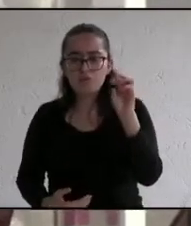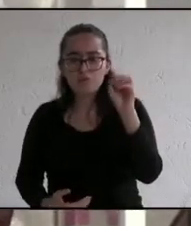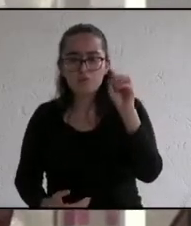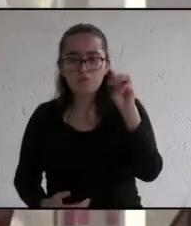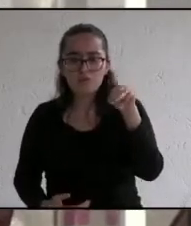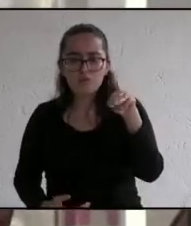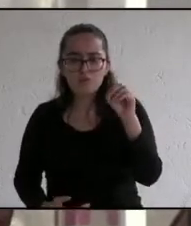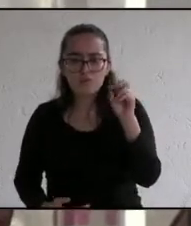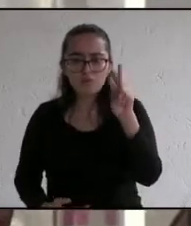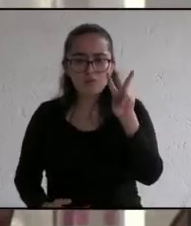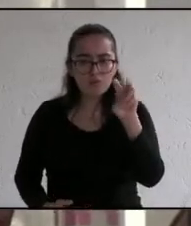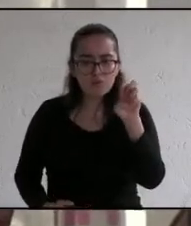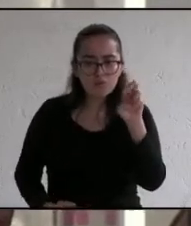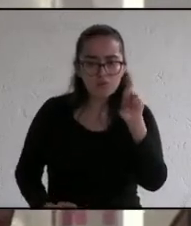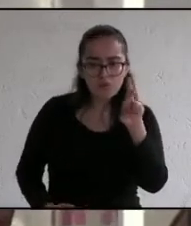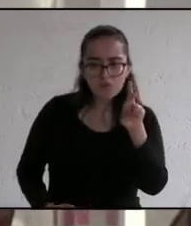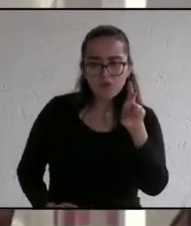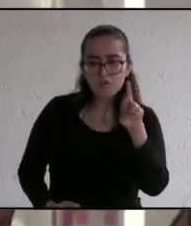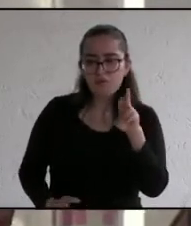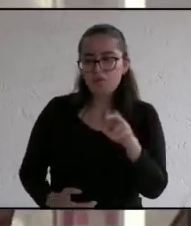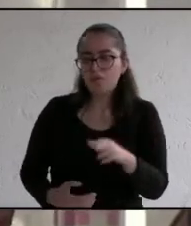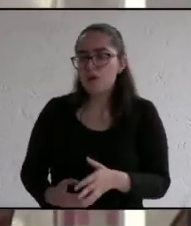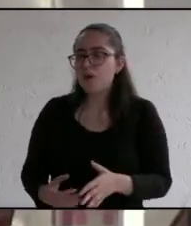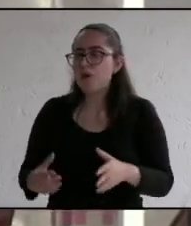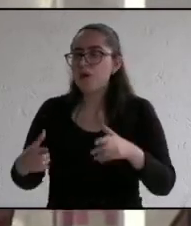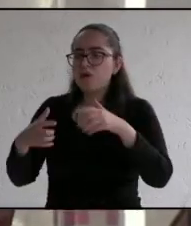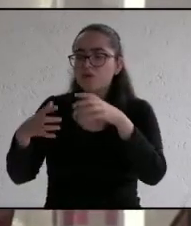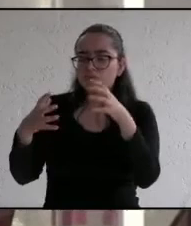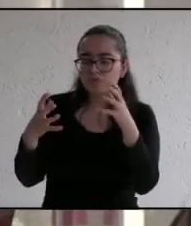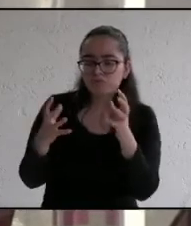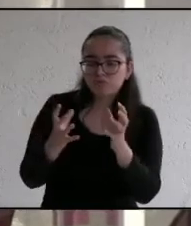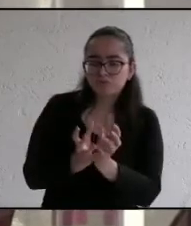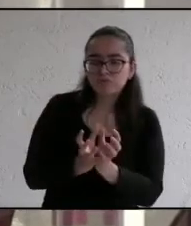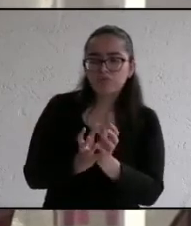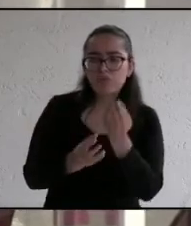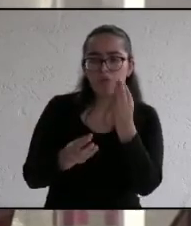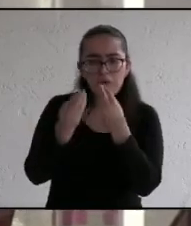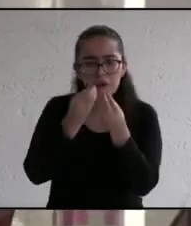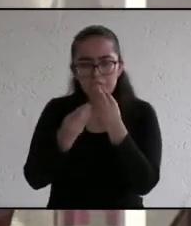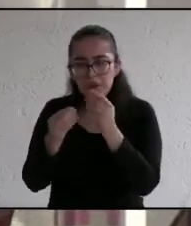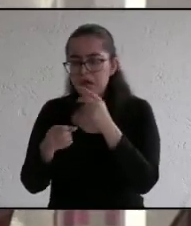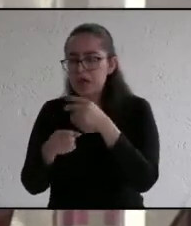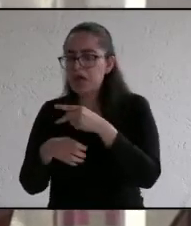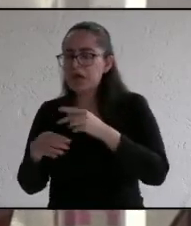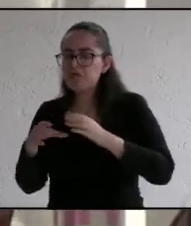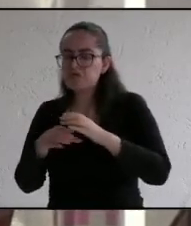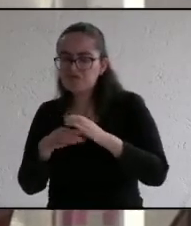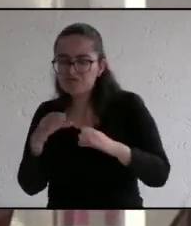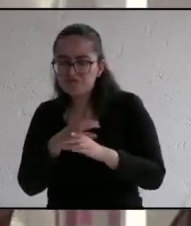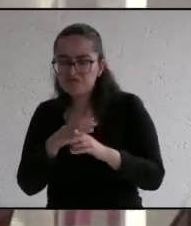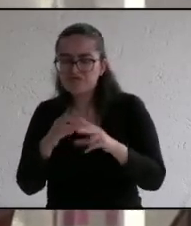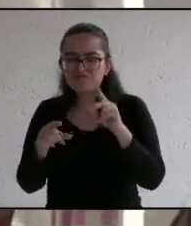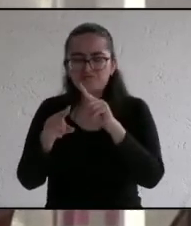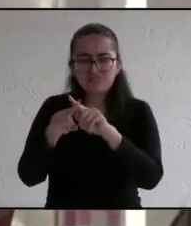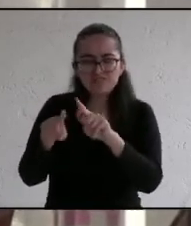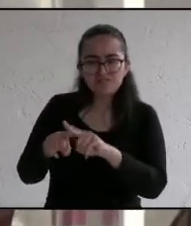agropecuarios somos una entidad agropecuaria en el municipio de Actopan por ende nuestros